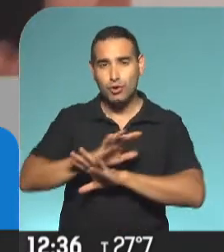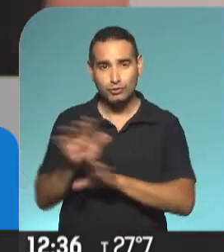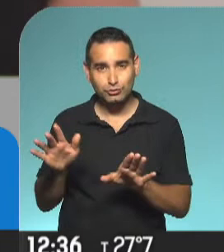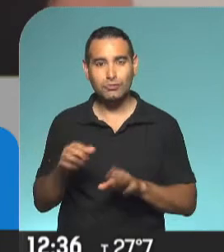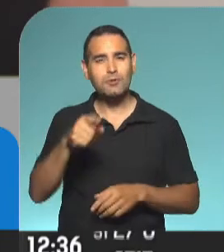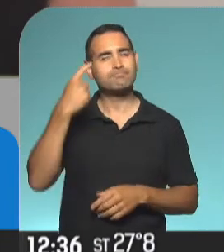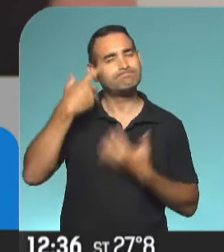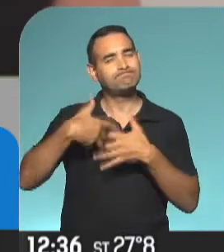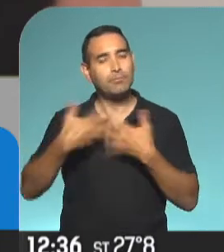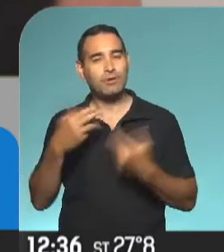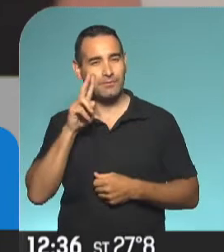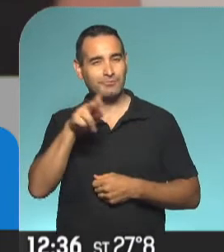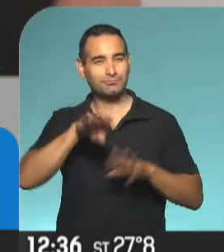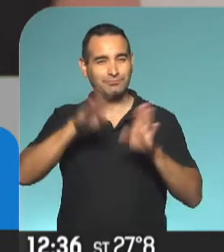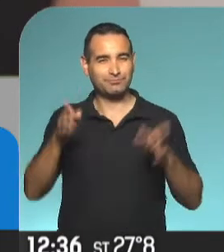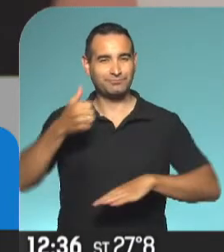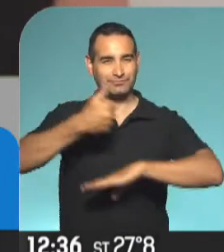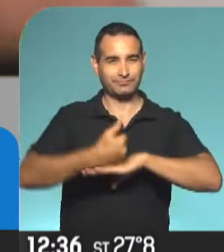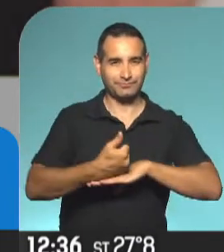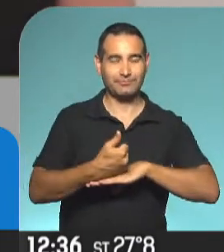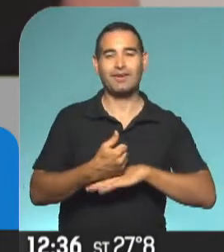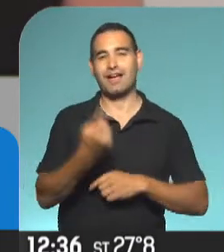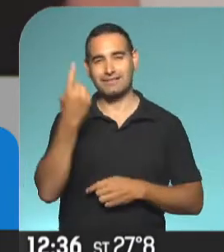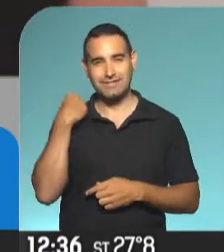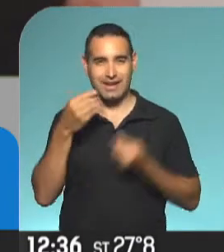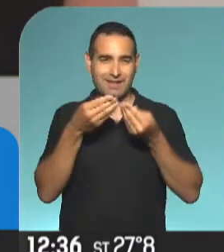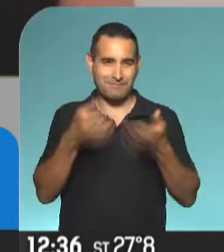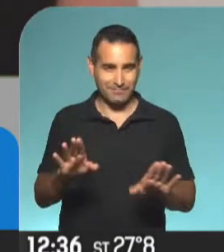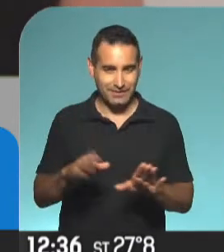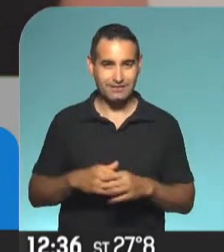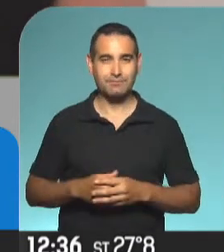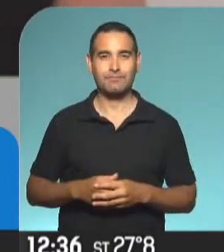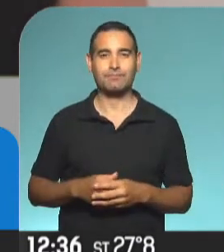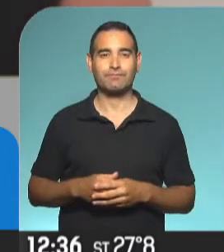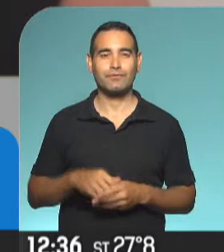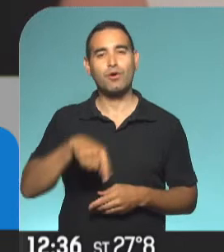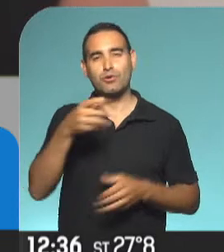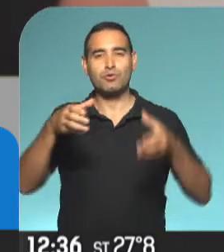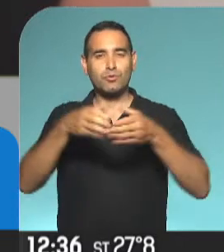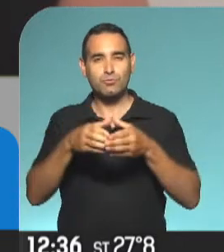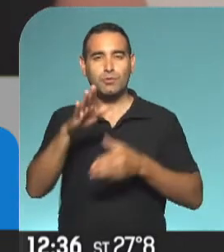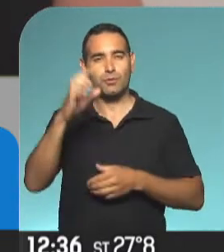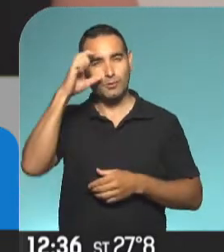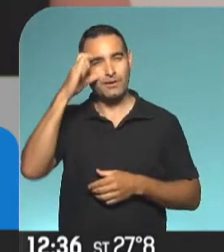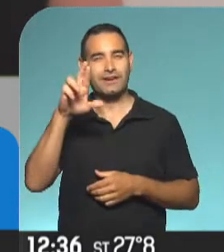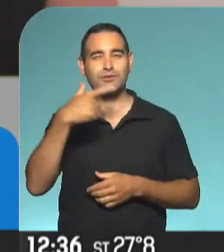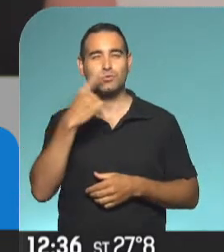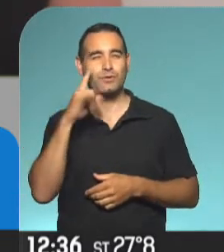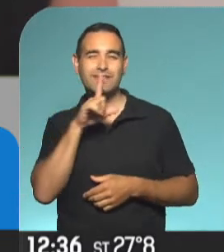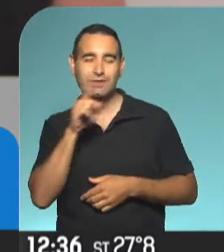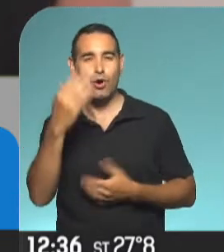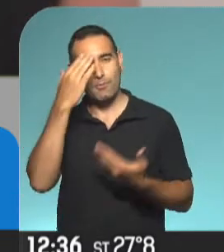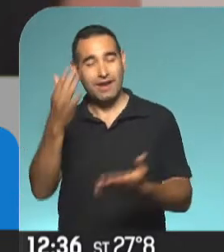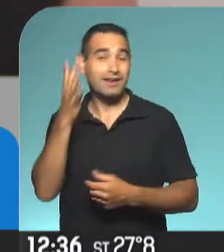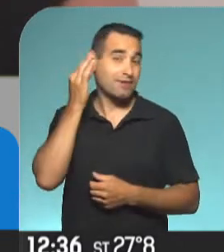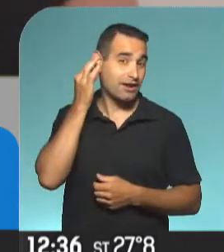pensamiento, ahí lo vemos a Darío Stamreiber, que fue parte de la apertura ayer, con el choque urbano, también con la Bersuite, que hizo también un homenaje a Maradona, Maradona